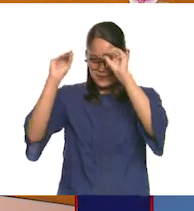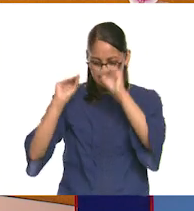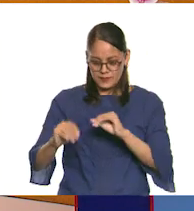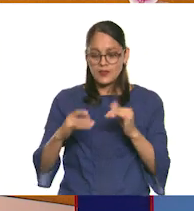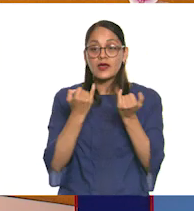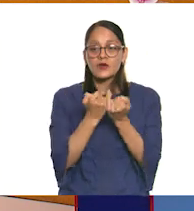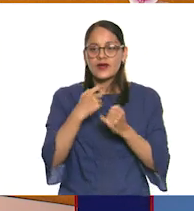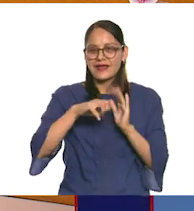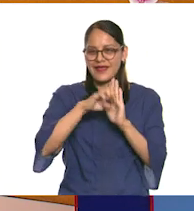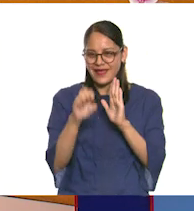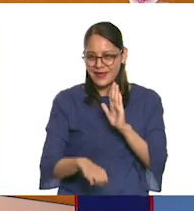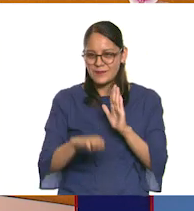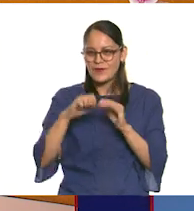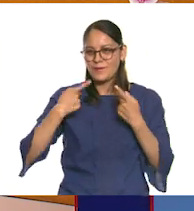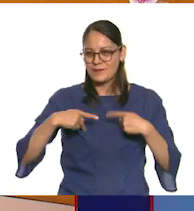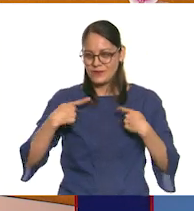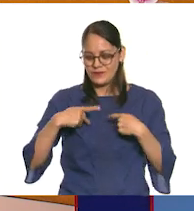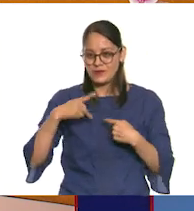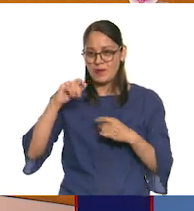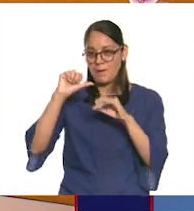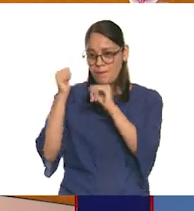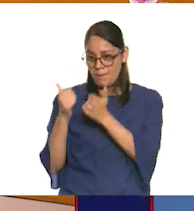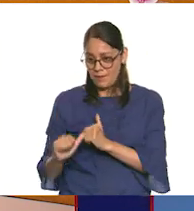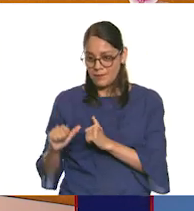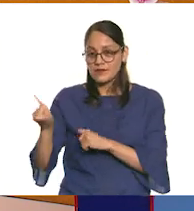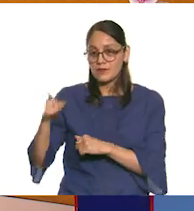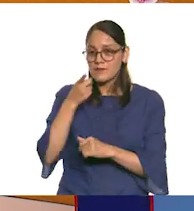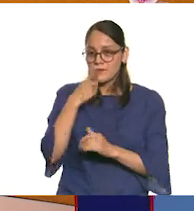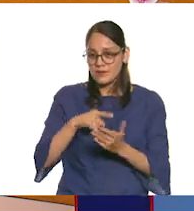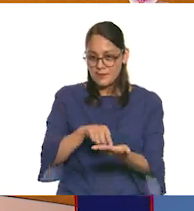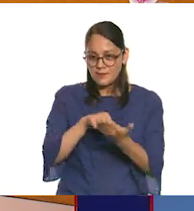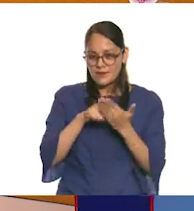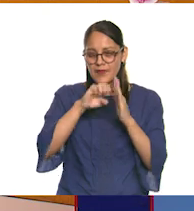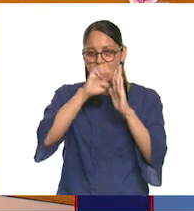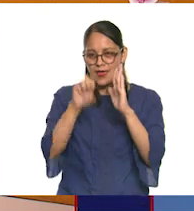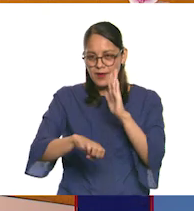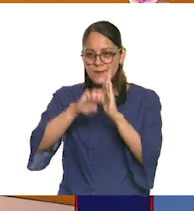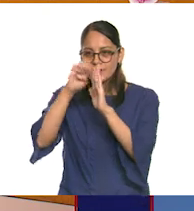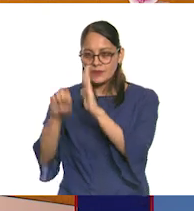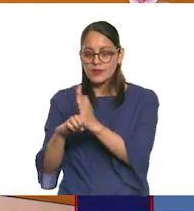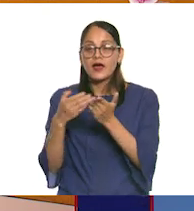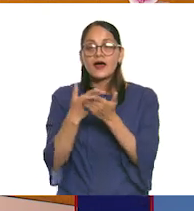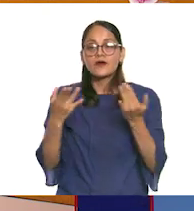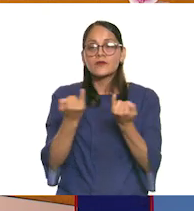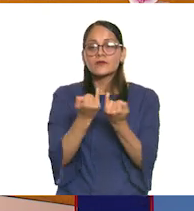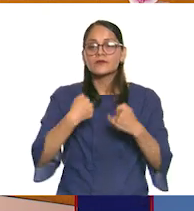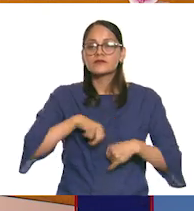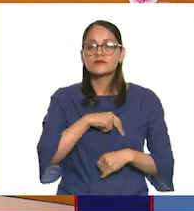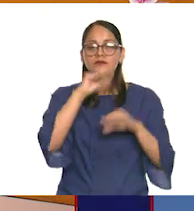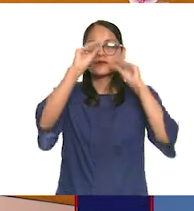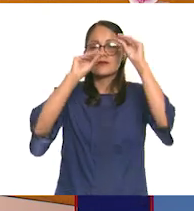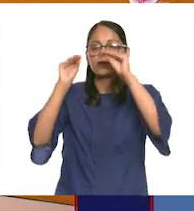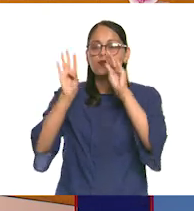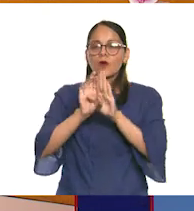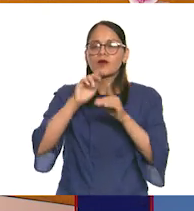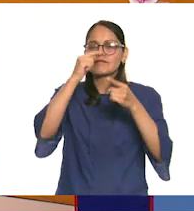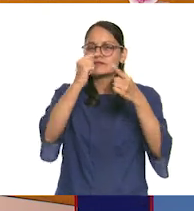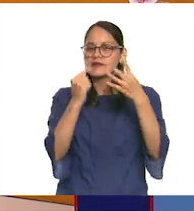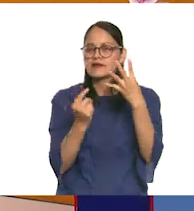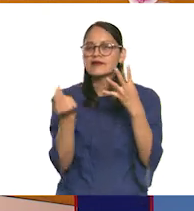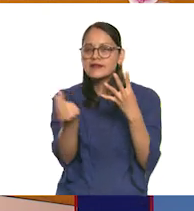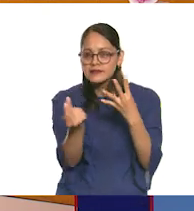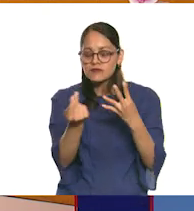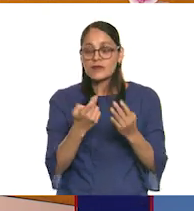ejemplos de artistas y estuvimos identificando qué elementos puede haber en nuestra instalación artística. Además, como bien dijiste, nos